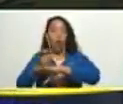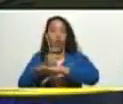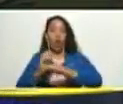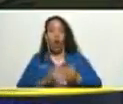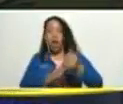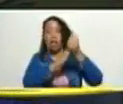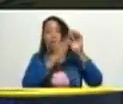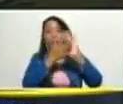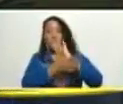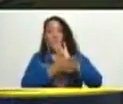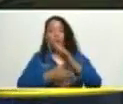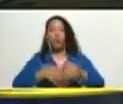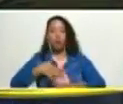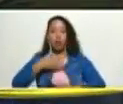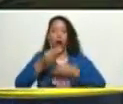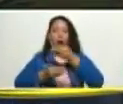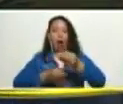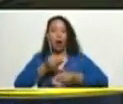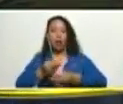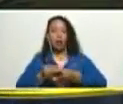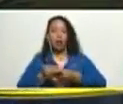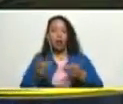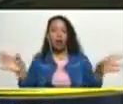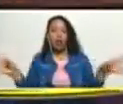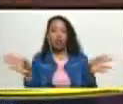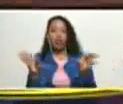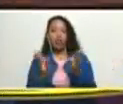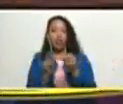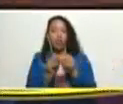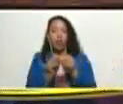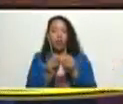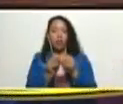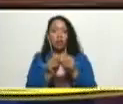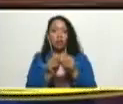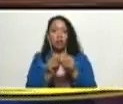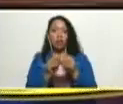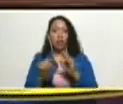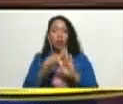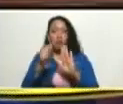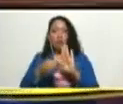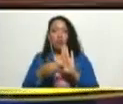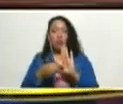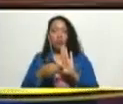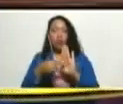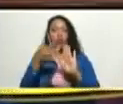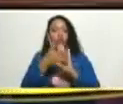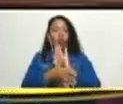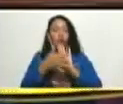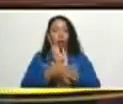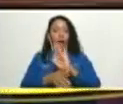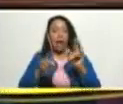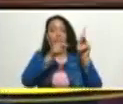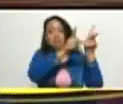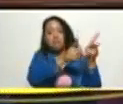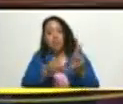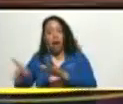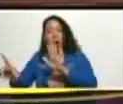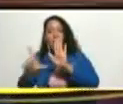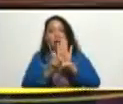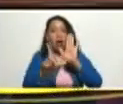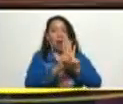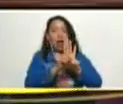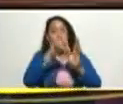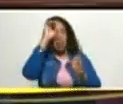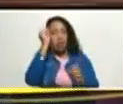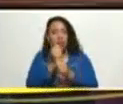pudiera hacer una síntesis contundente del plan legislativo del plan